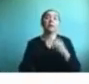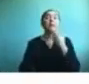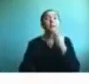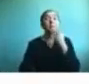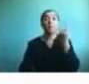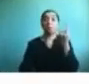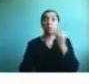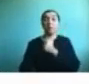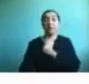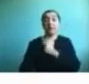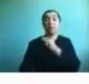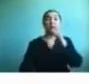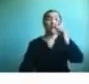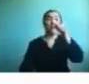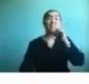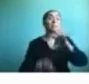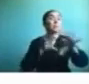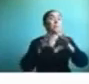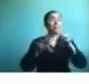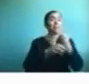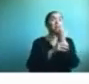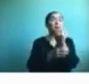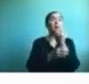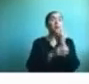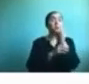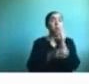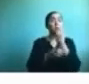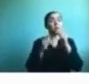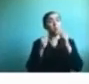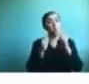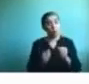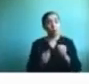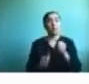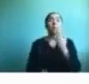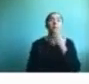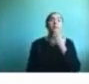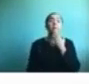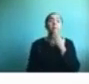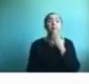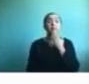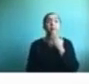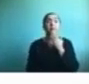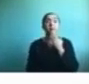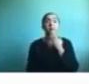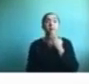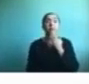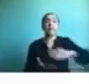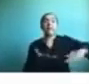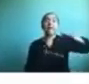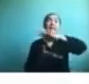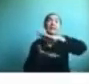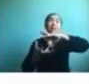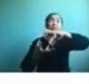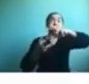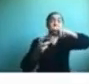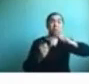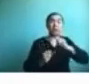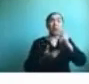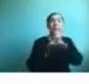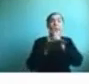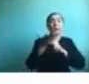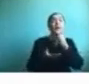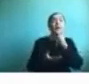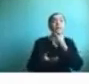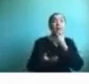encontrar matricar que les puede servir tenemos también el estado de catástrofe de lectura fácil para personas con